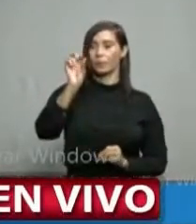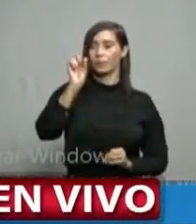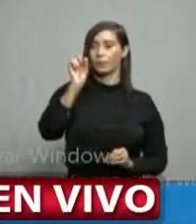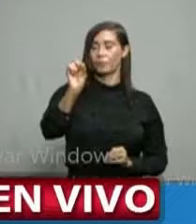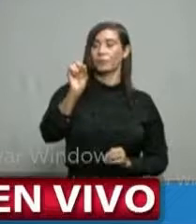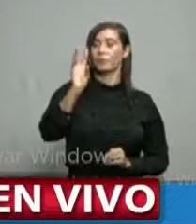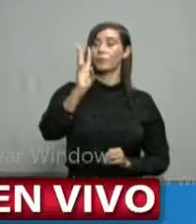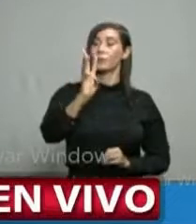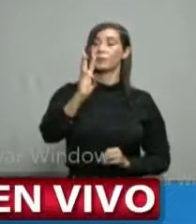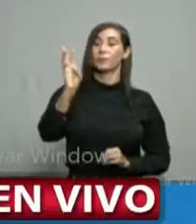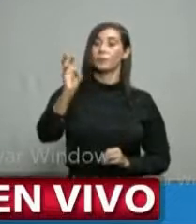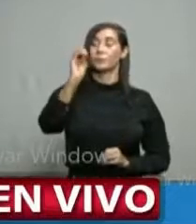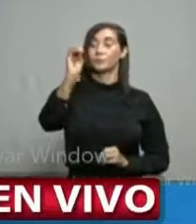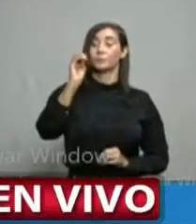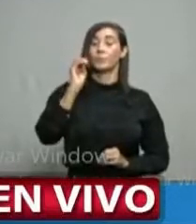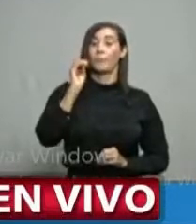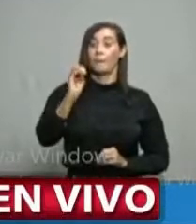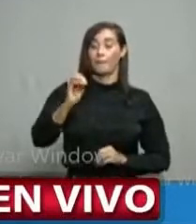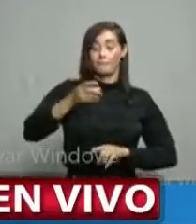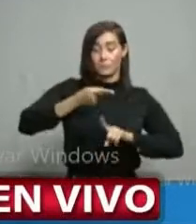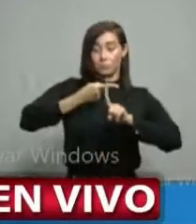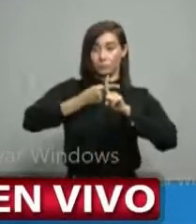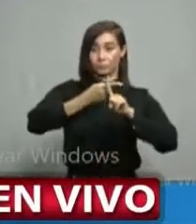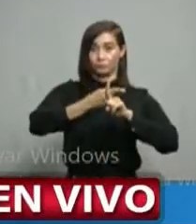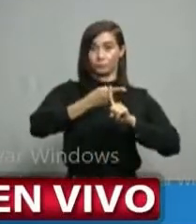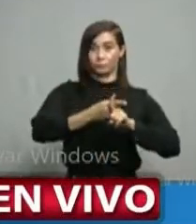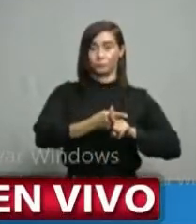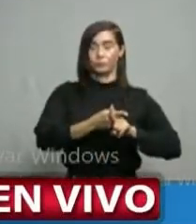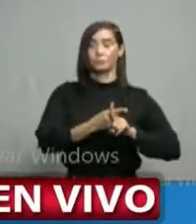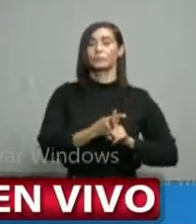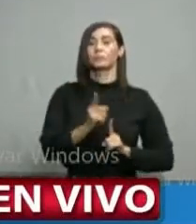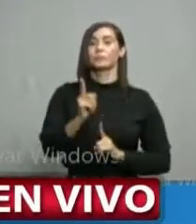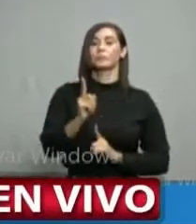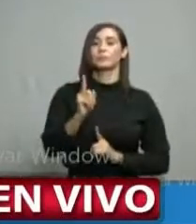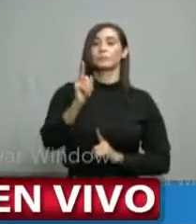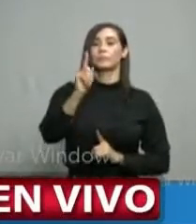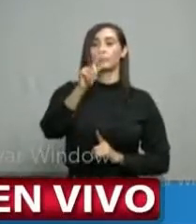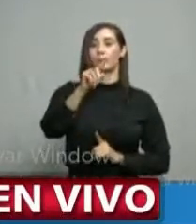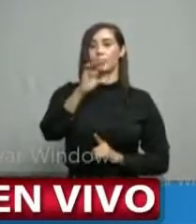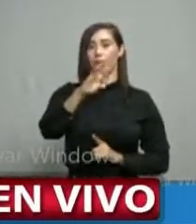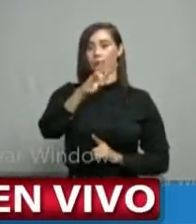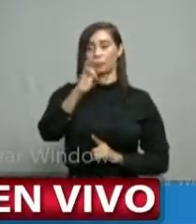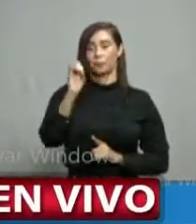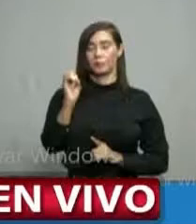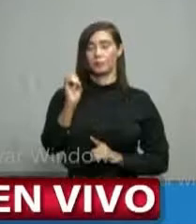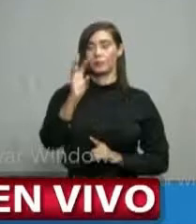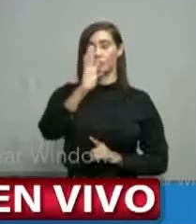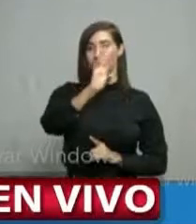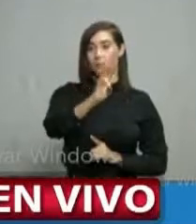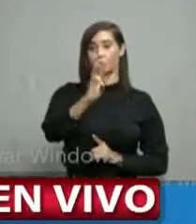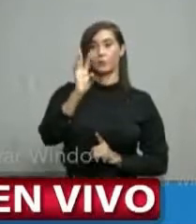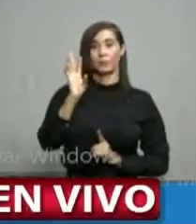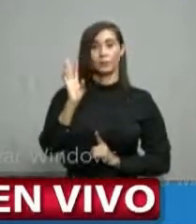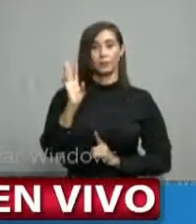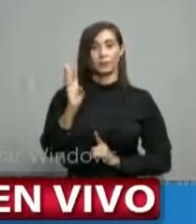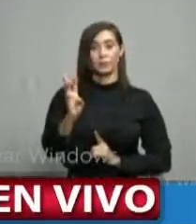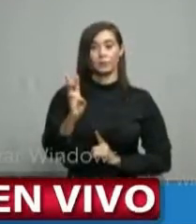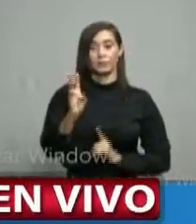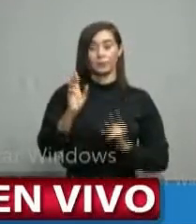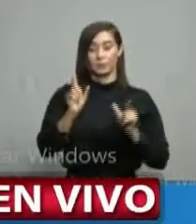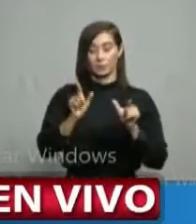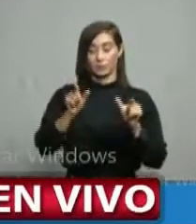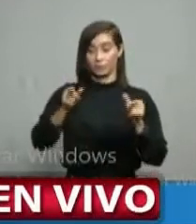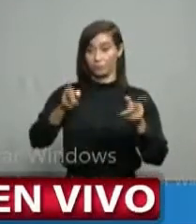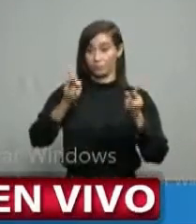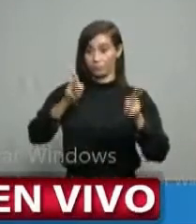.66% la tasa de positividad, 666 de los